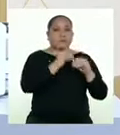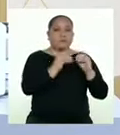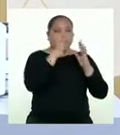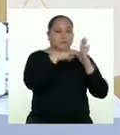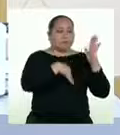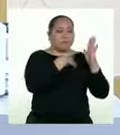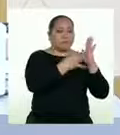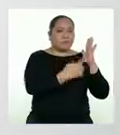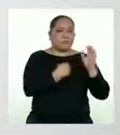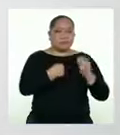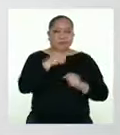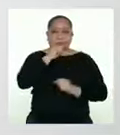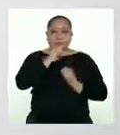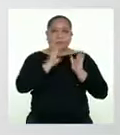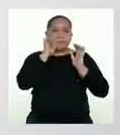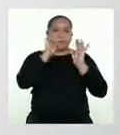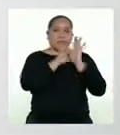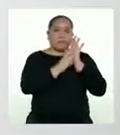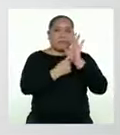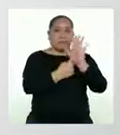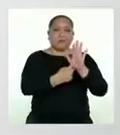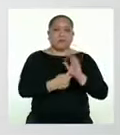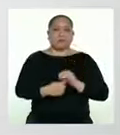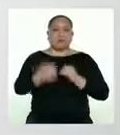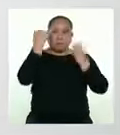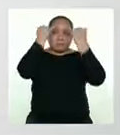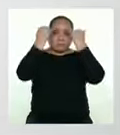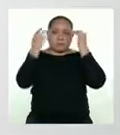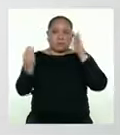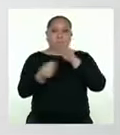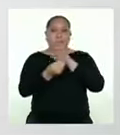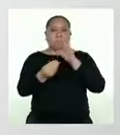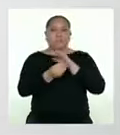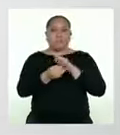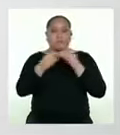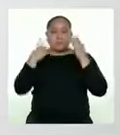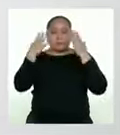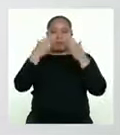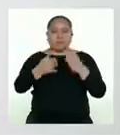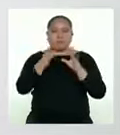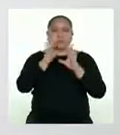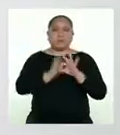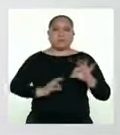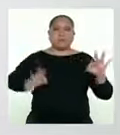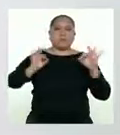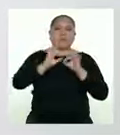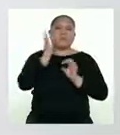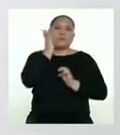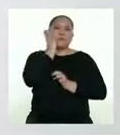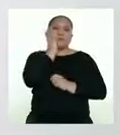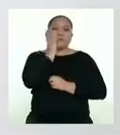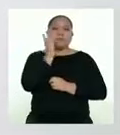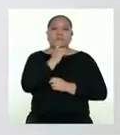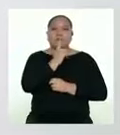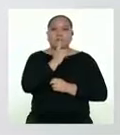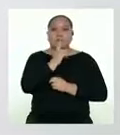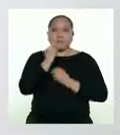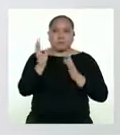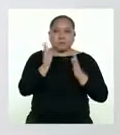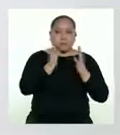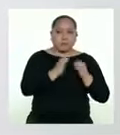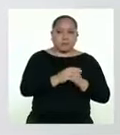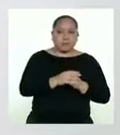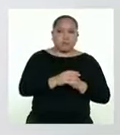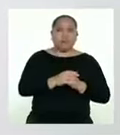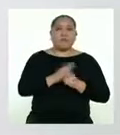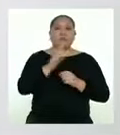predicando con el ejemplo. En las ideas de apoyo, se enfatiza la importancia de que madres y padres organizen sus